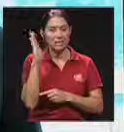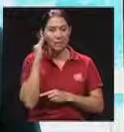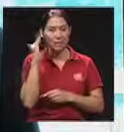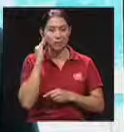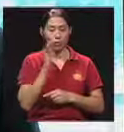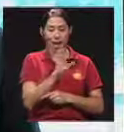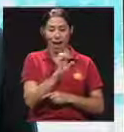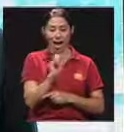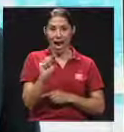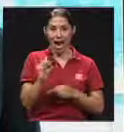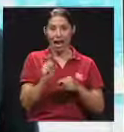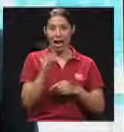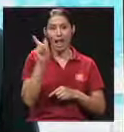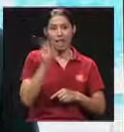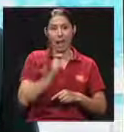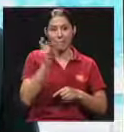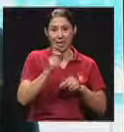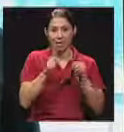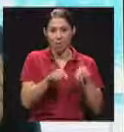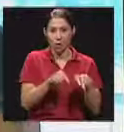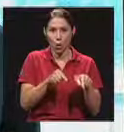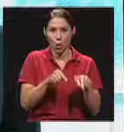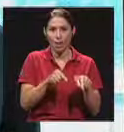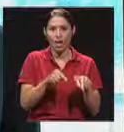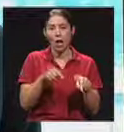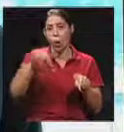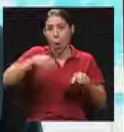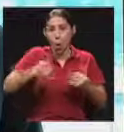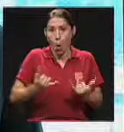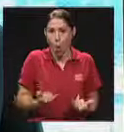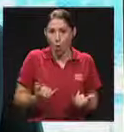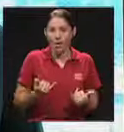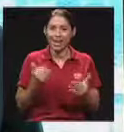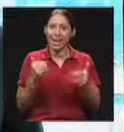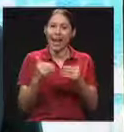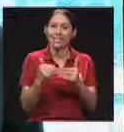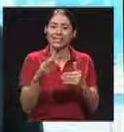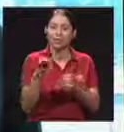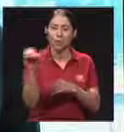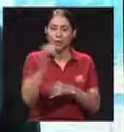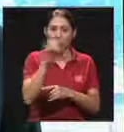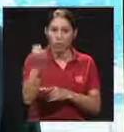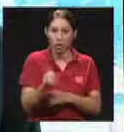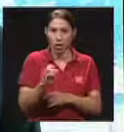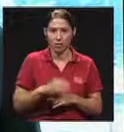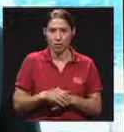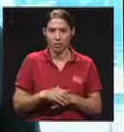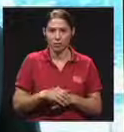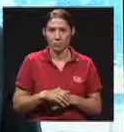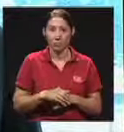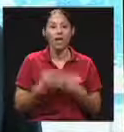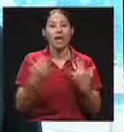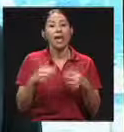pensión de la caja va a ser hoy, hoy va a ser casi un 50%. El régimen voluntario